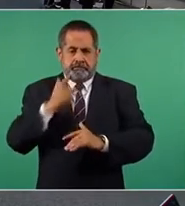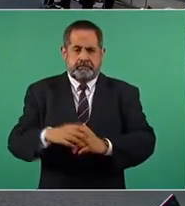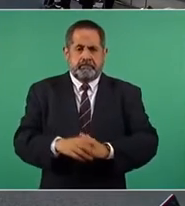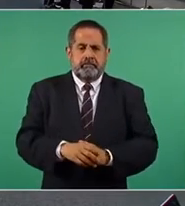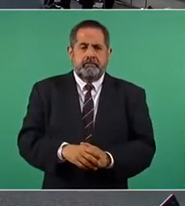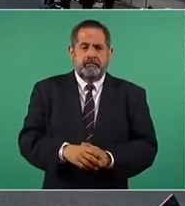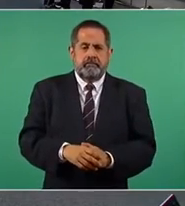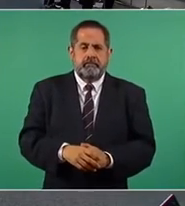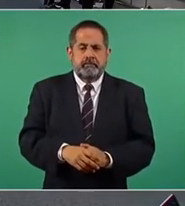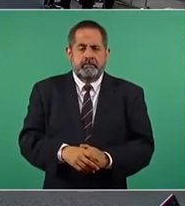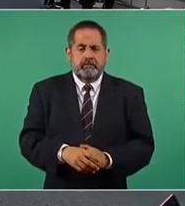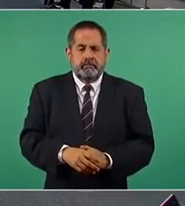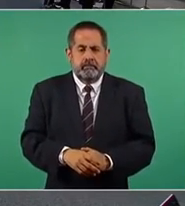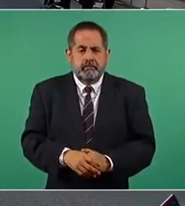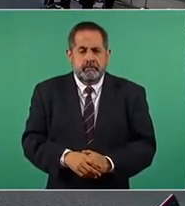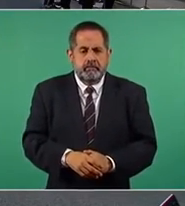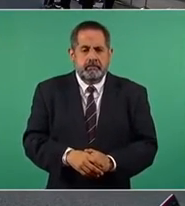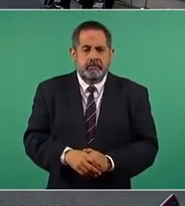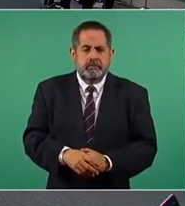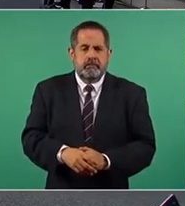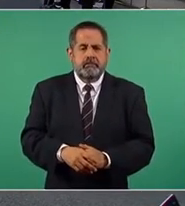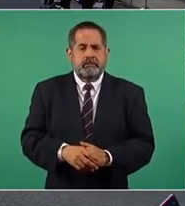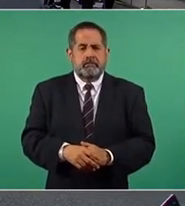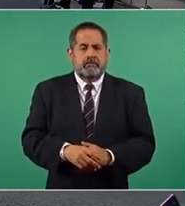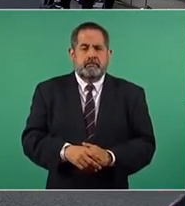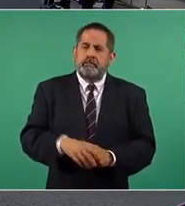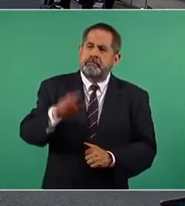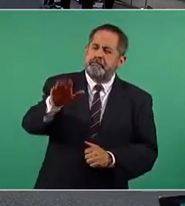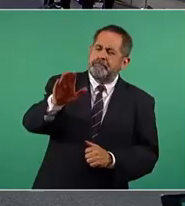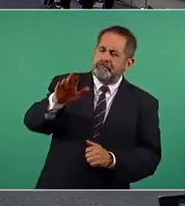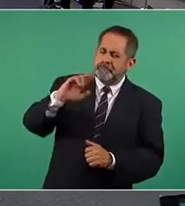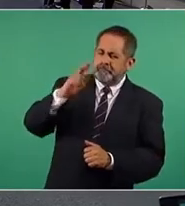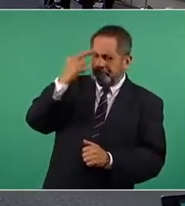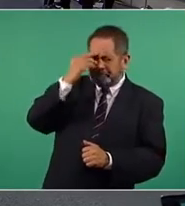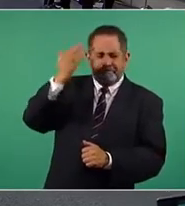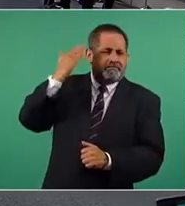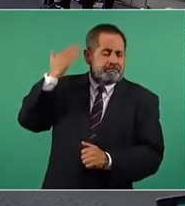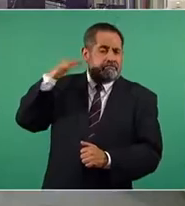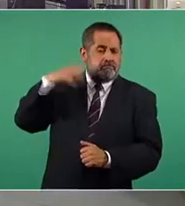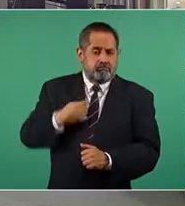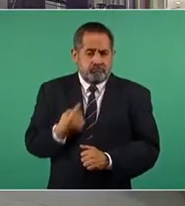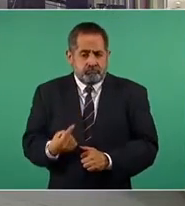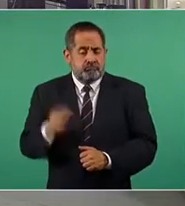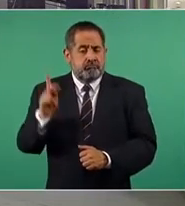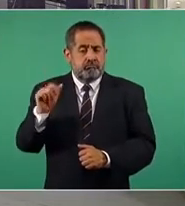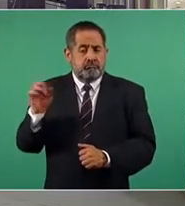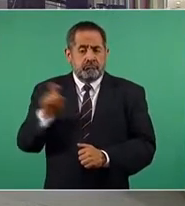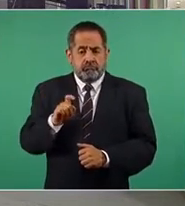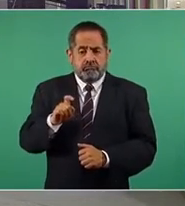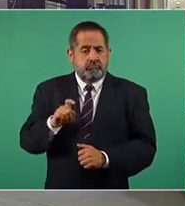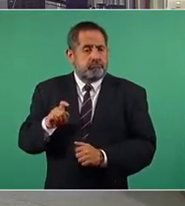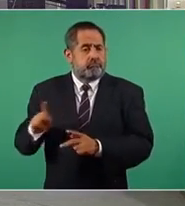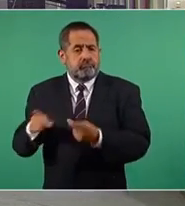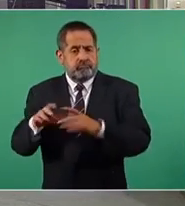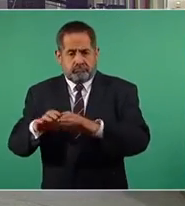Yo me acuerdo cuando era niño, Pemex distribuía gas en cilindro.